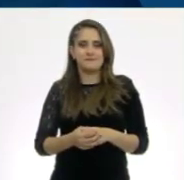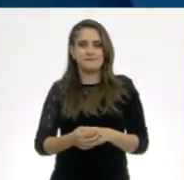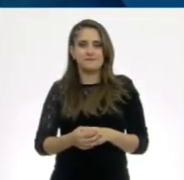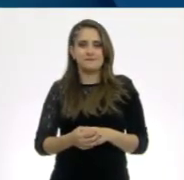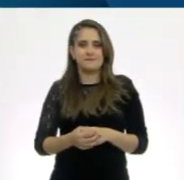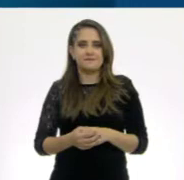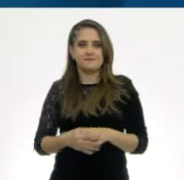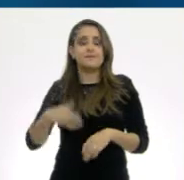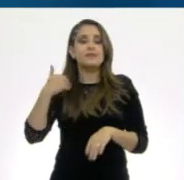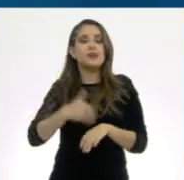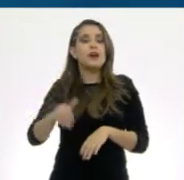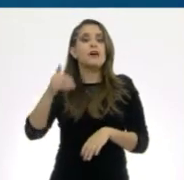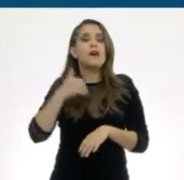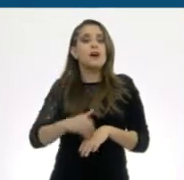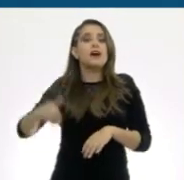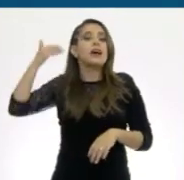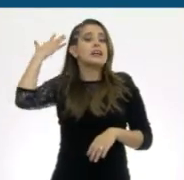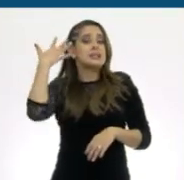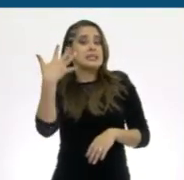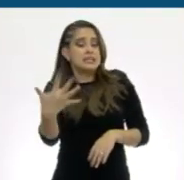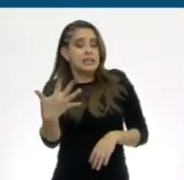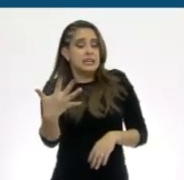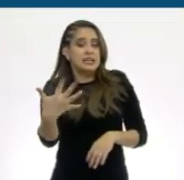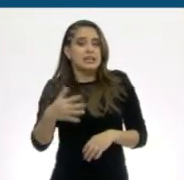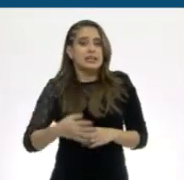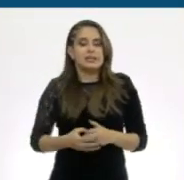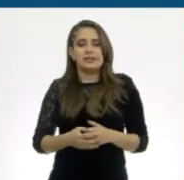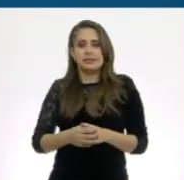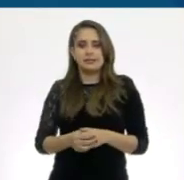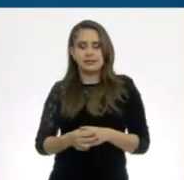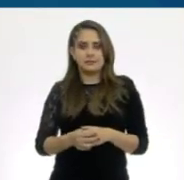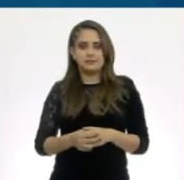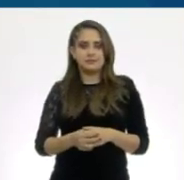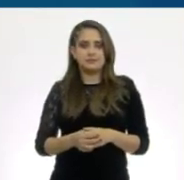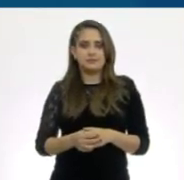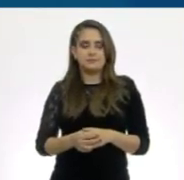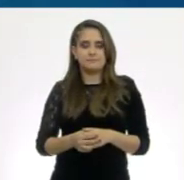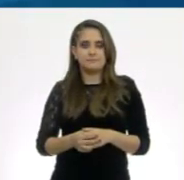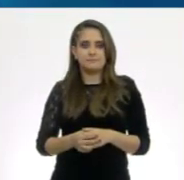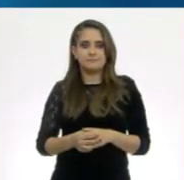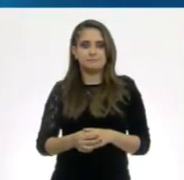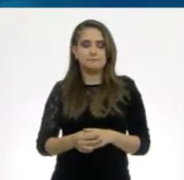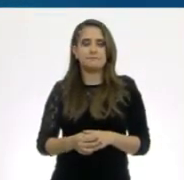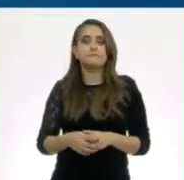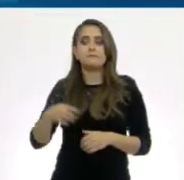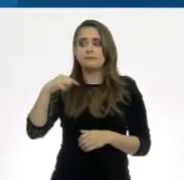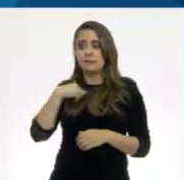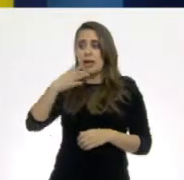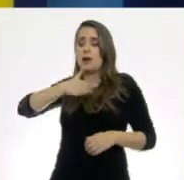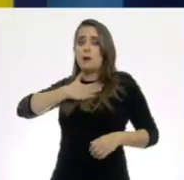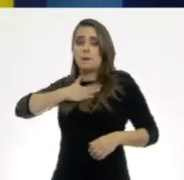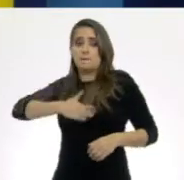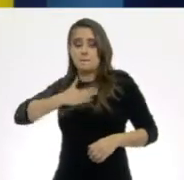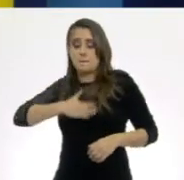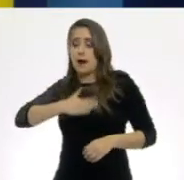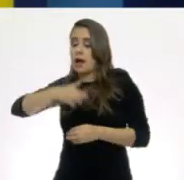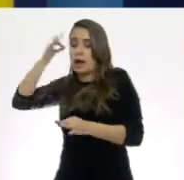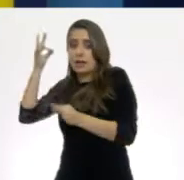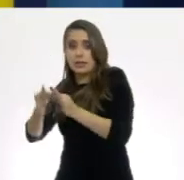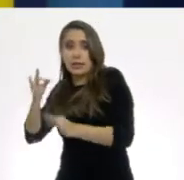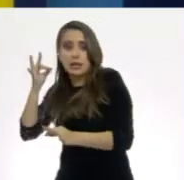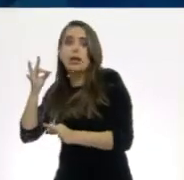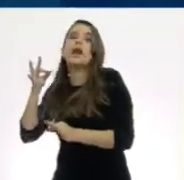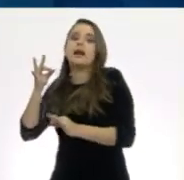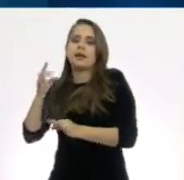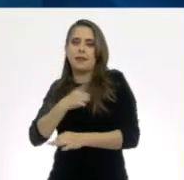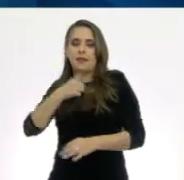Y cae en el número cinco. Cinco. Dice... Después de ir al baño, hacer limpieza